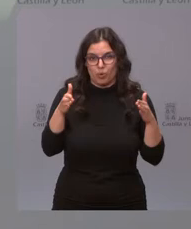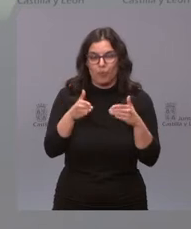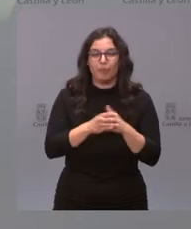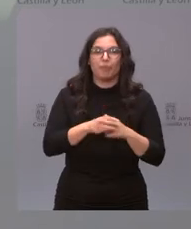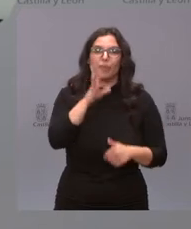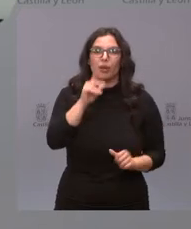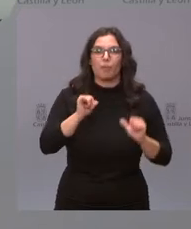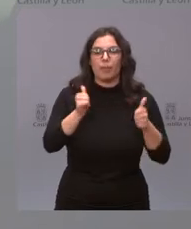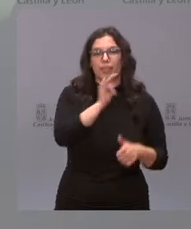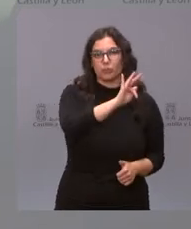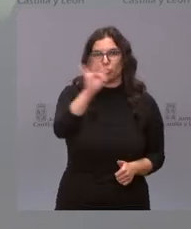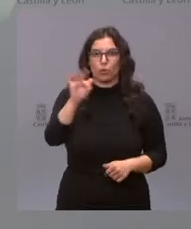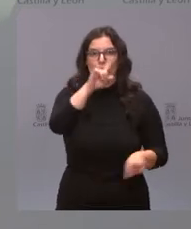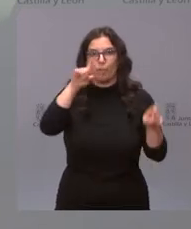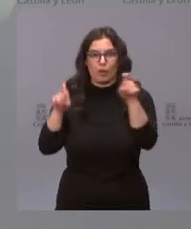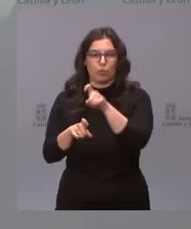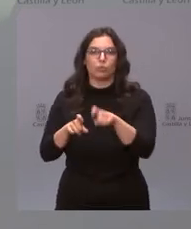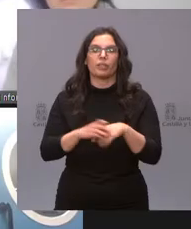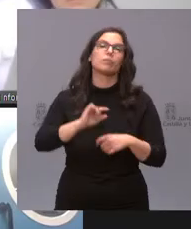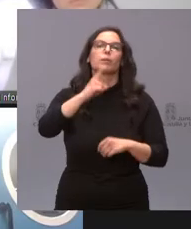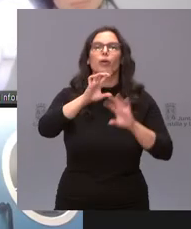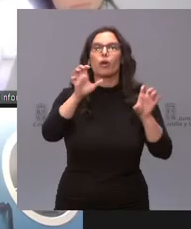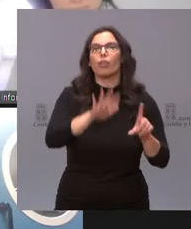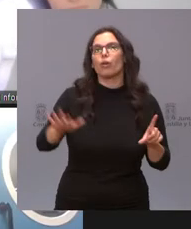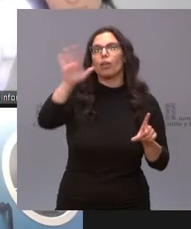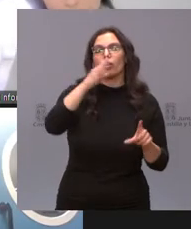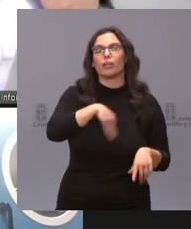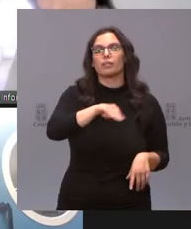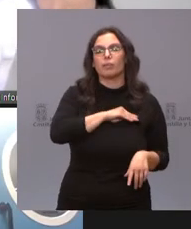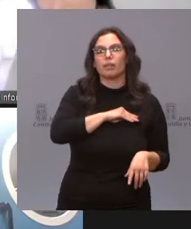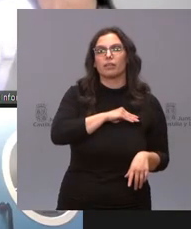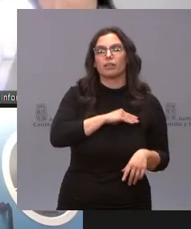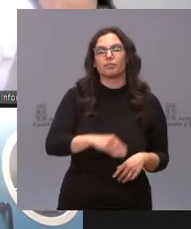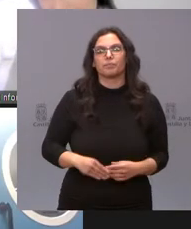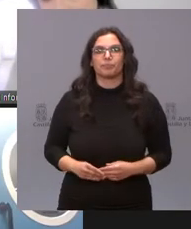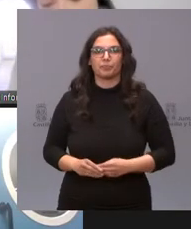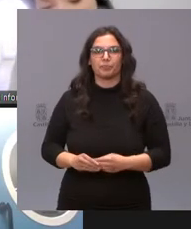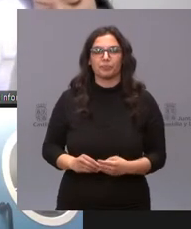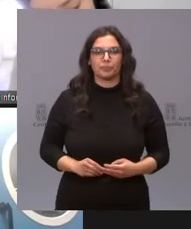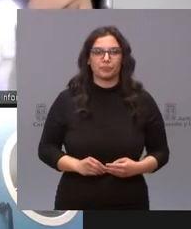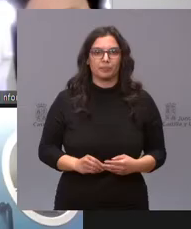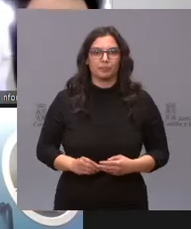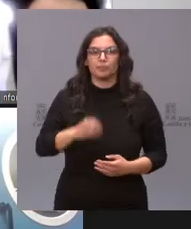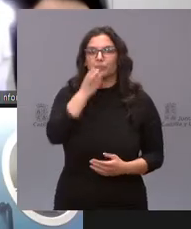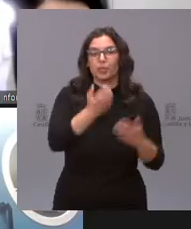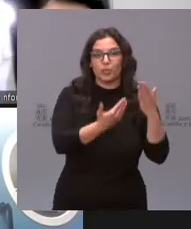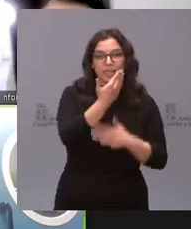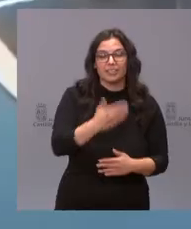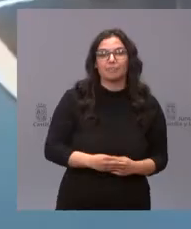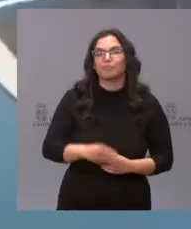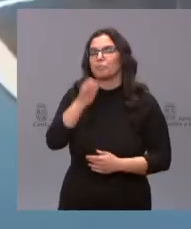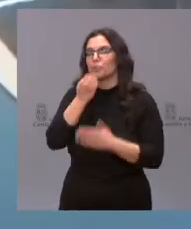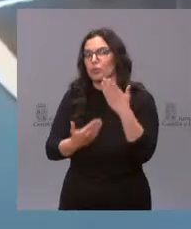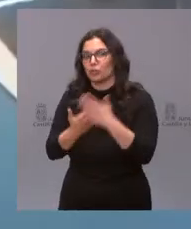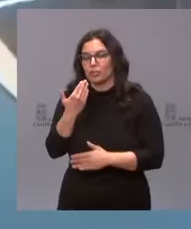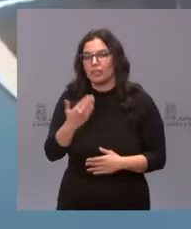a comenzar el turno de preguntas con Radio Nacional de España y con Paco Alcántara. Paco, buenos días. Buenos